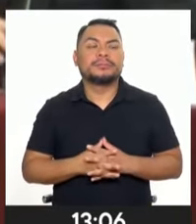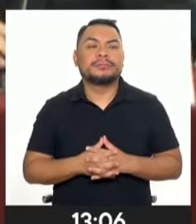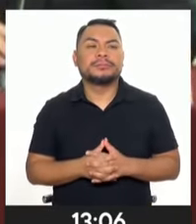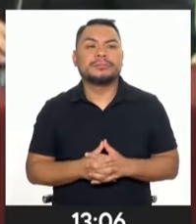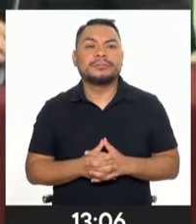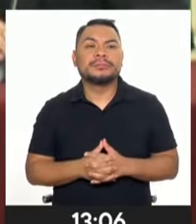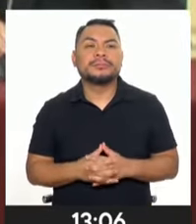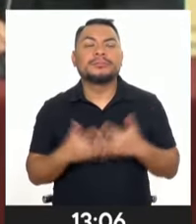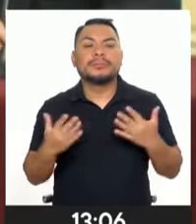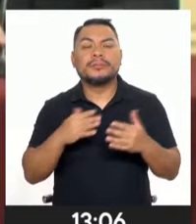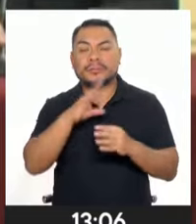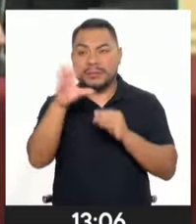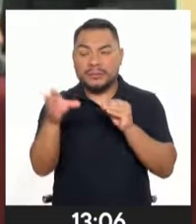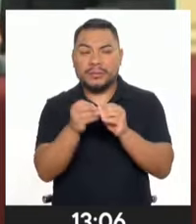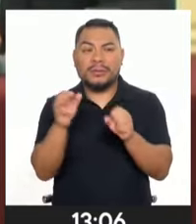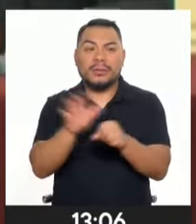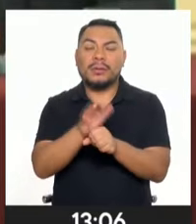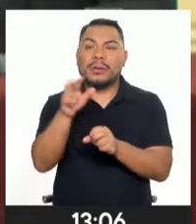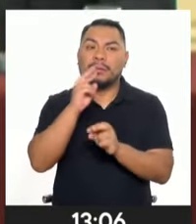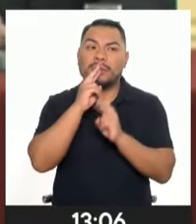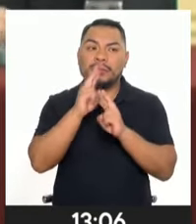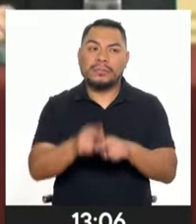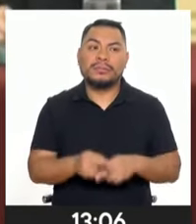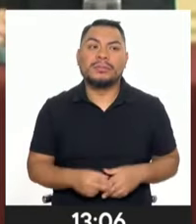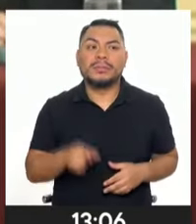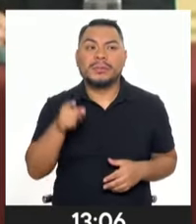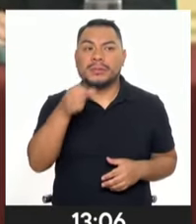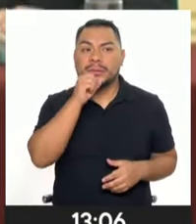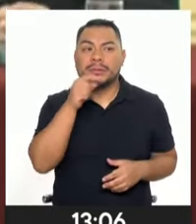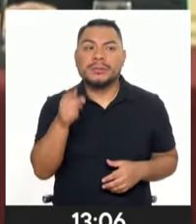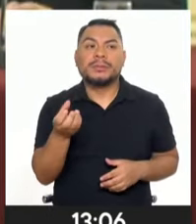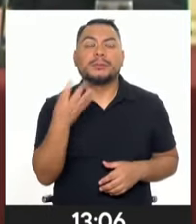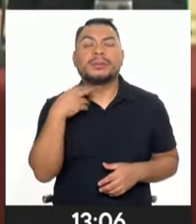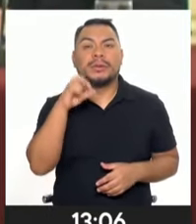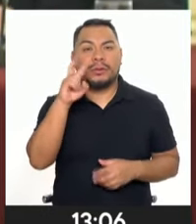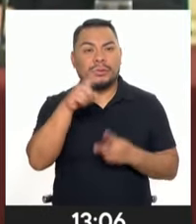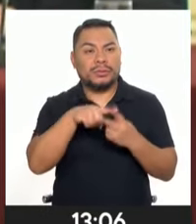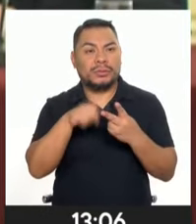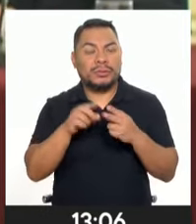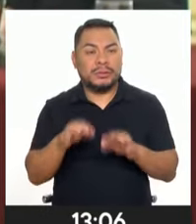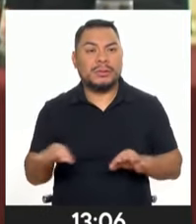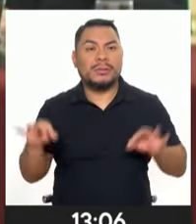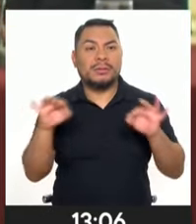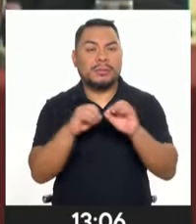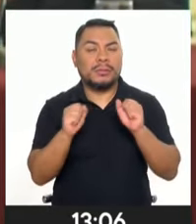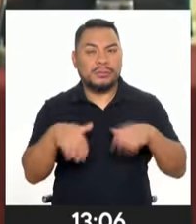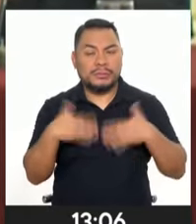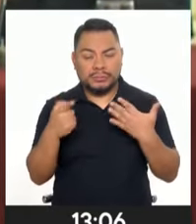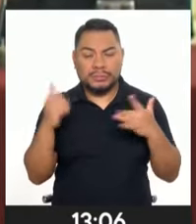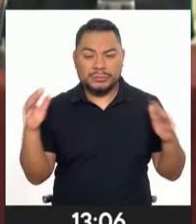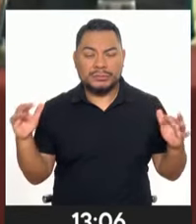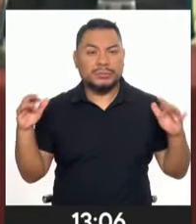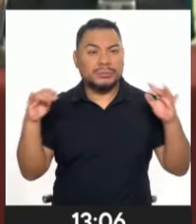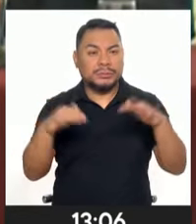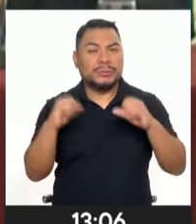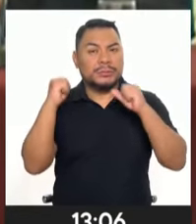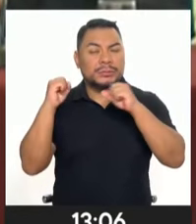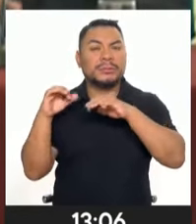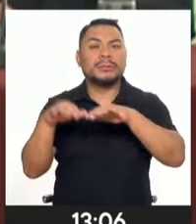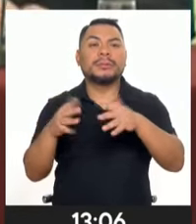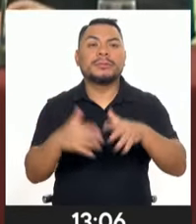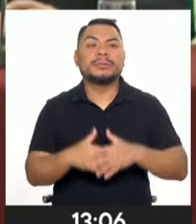Para completar la respuesta, me dijo los puntos importantes donde se podrían concentrar los manifestantes.